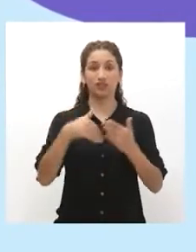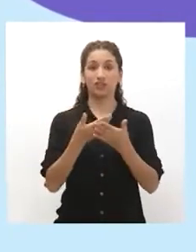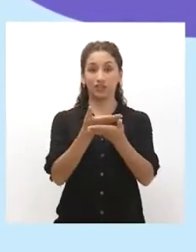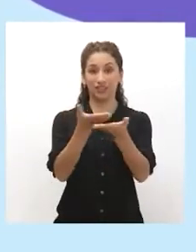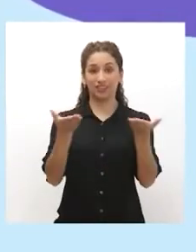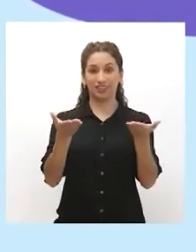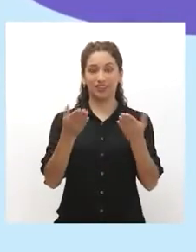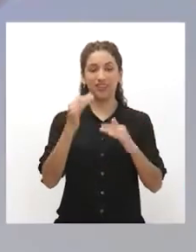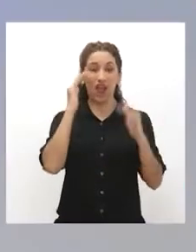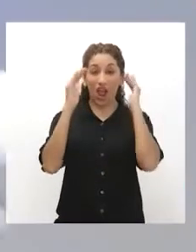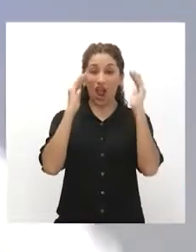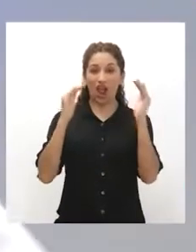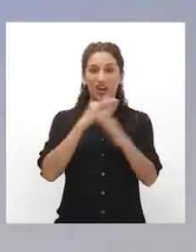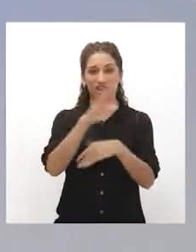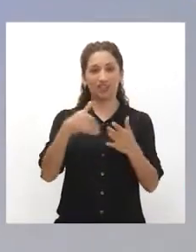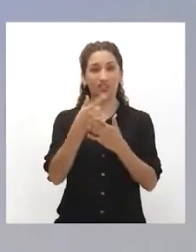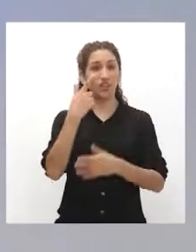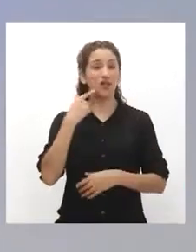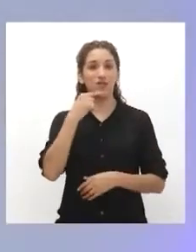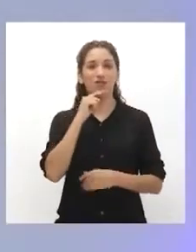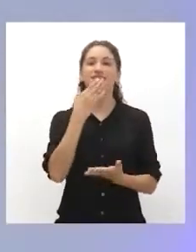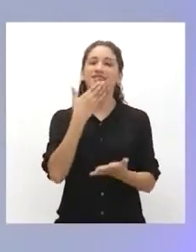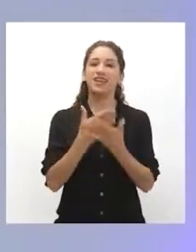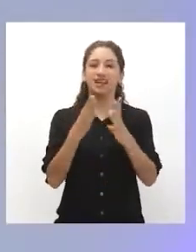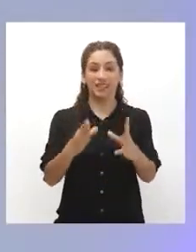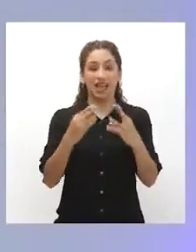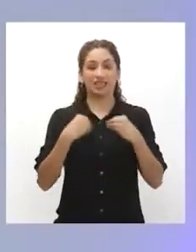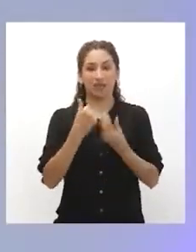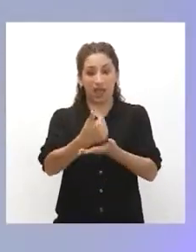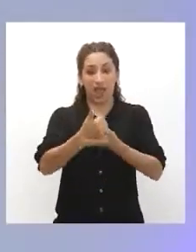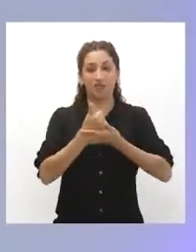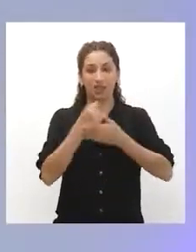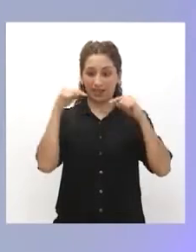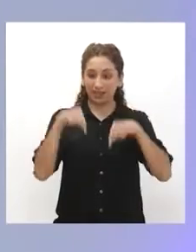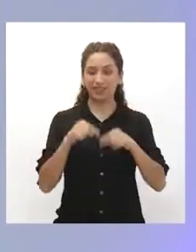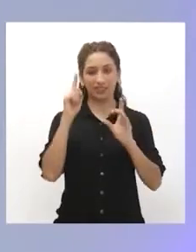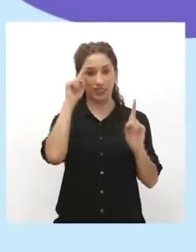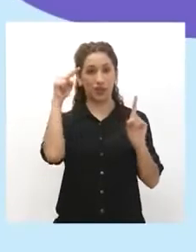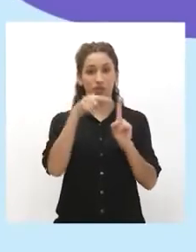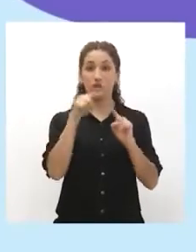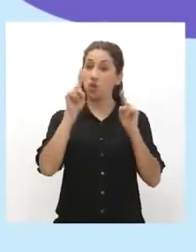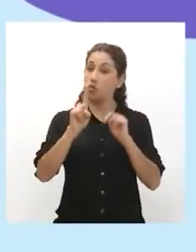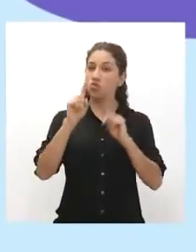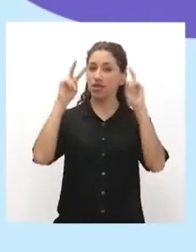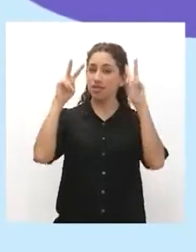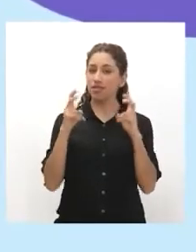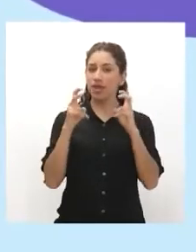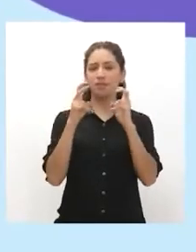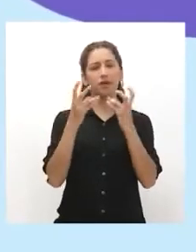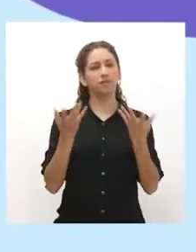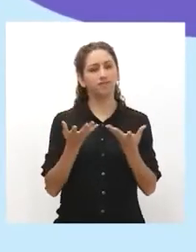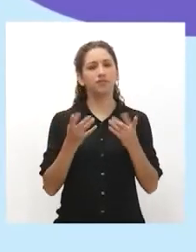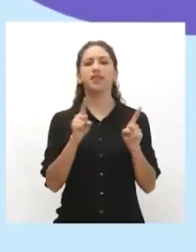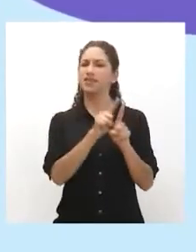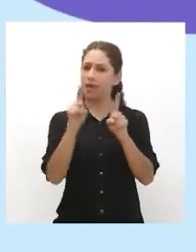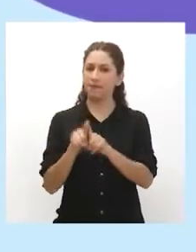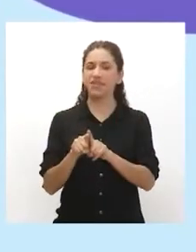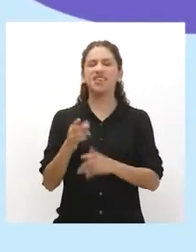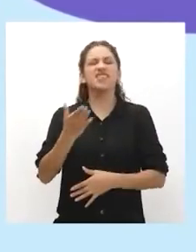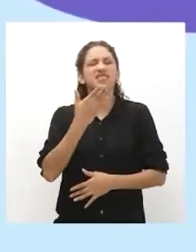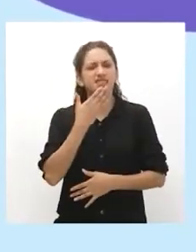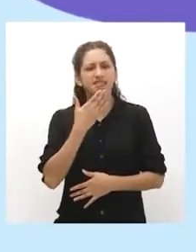a todas y todos. Hola, chicas y chicos. Gracias por aceptar ayudarnos en esta misión. Es un tema que nos toca también.